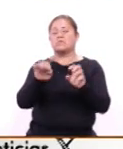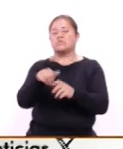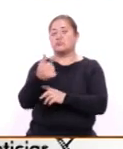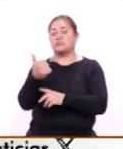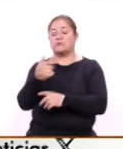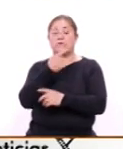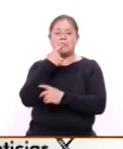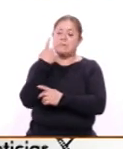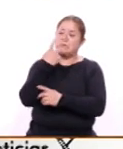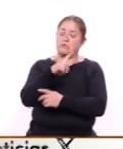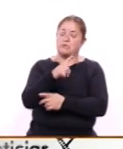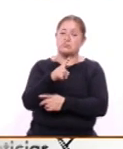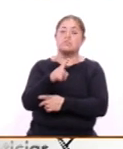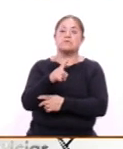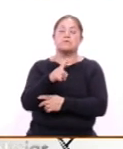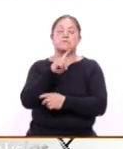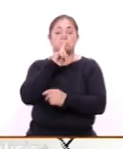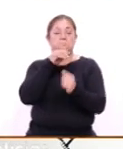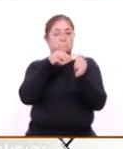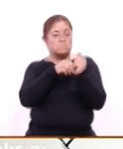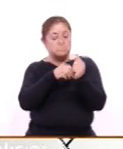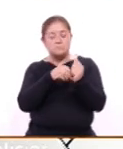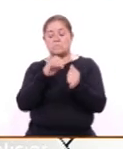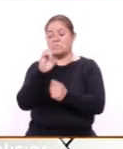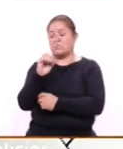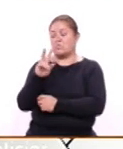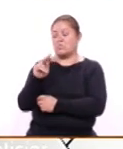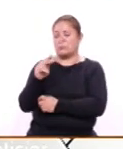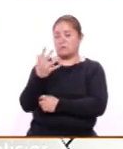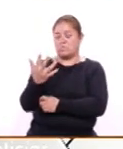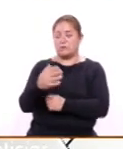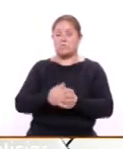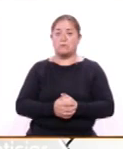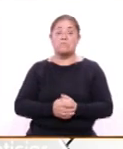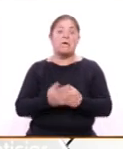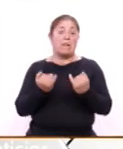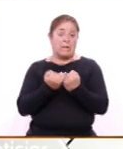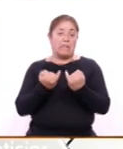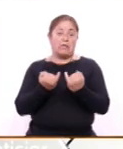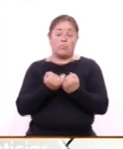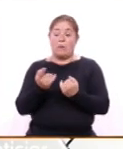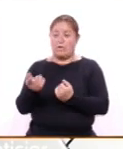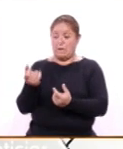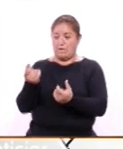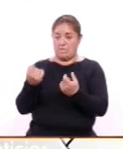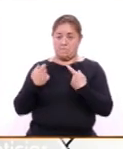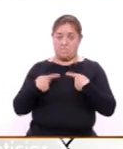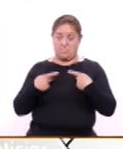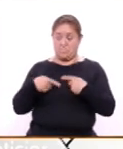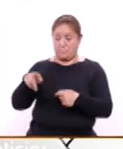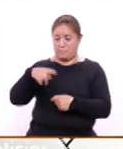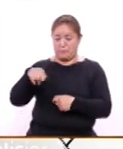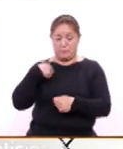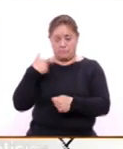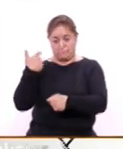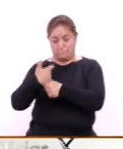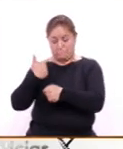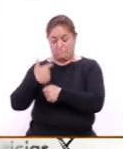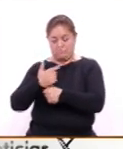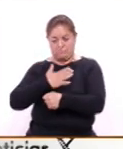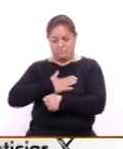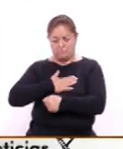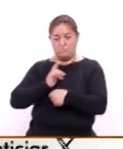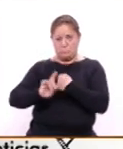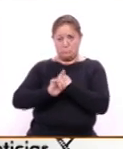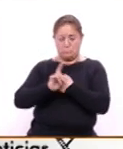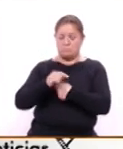de denuncias anónimas a través del 085 o incluso las personas que también detectan que tienen alguna problemática